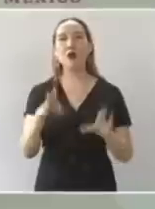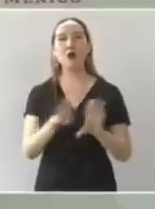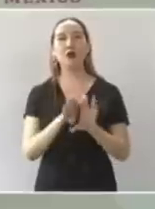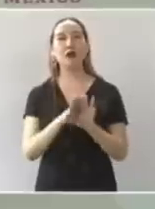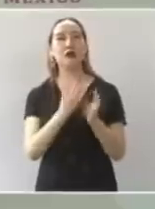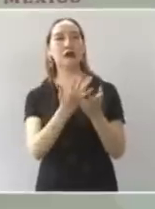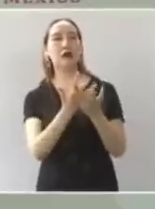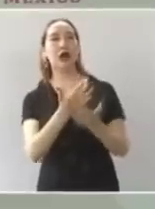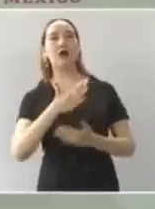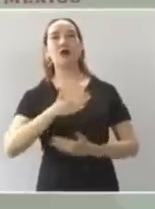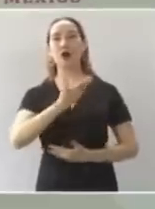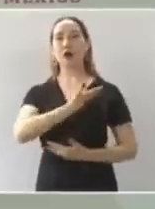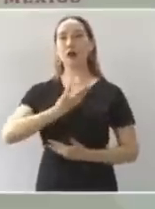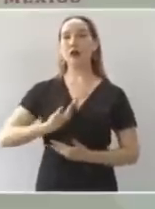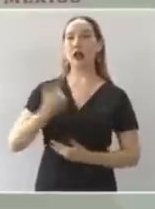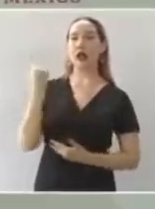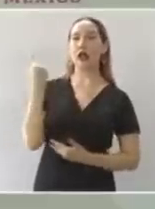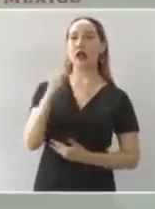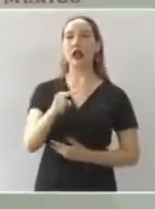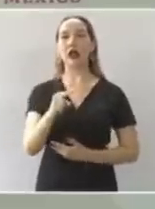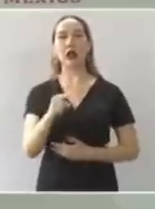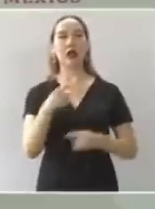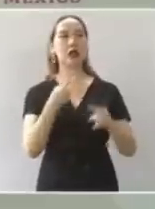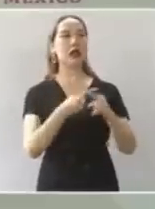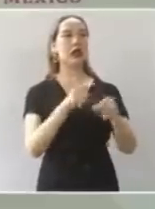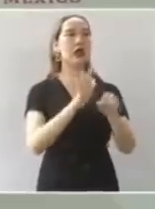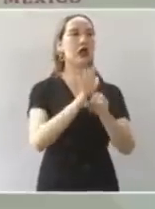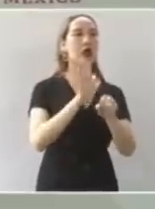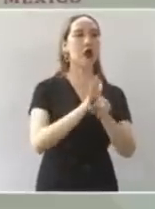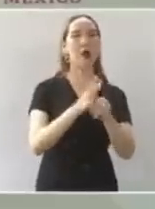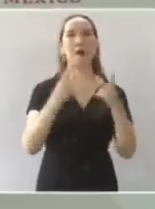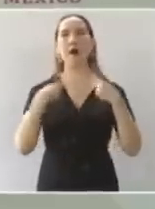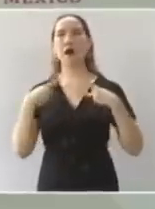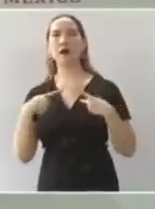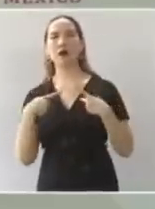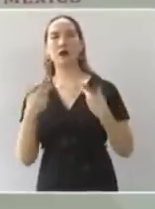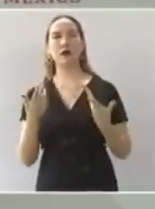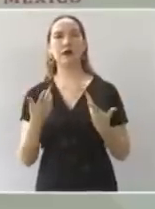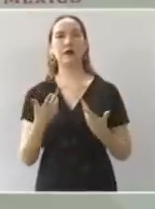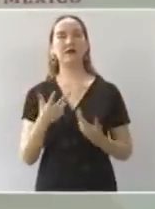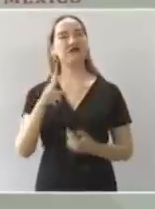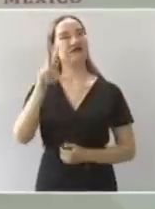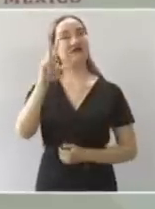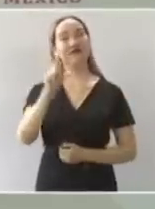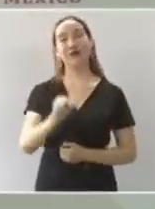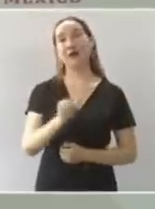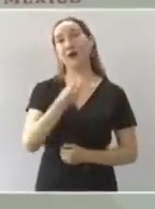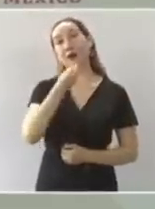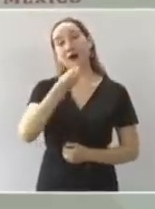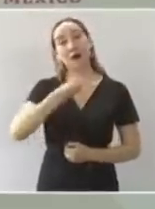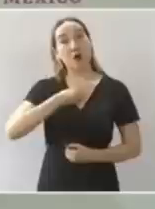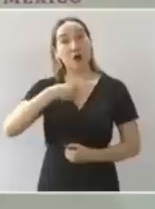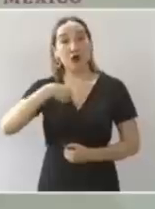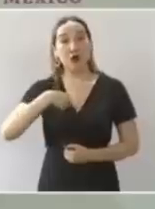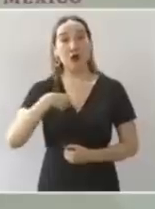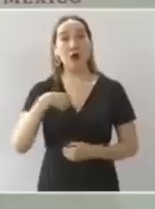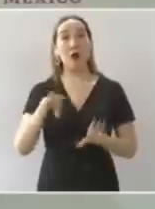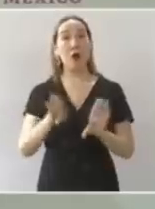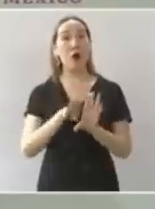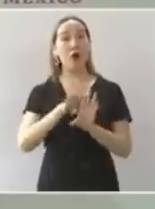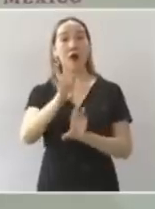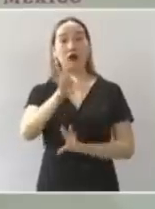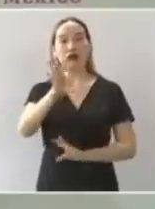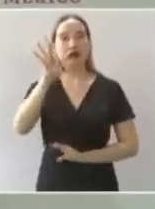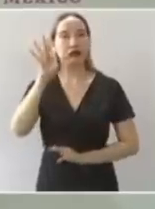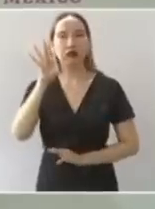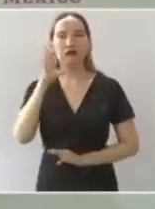señal, cuál es la línea, pues se van a quedar esperando. La señal es la que